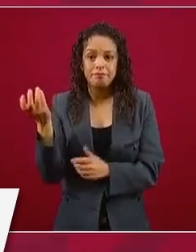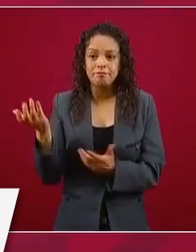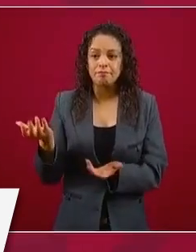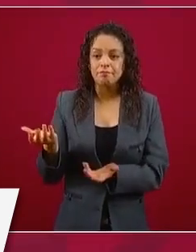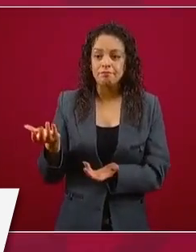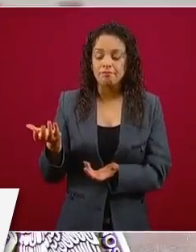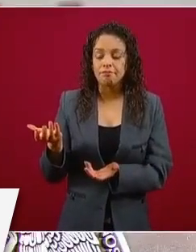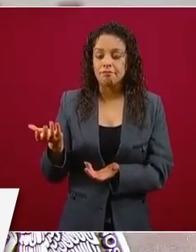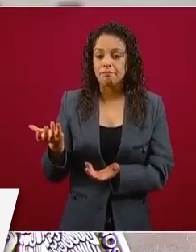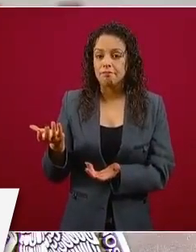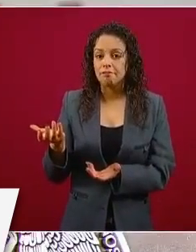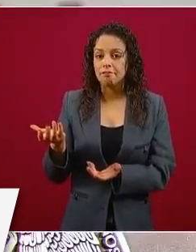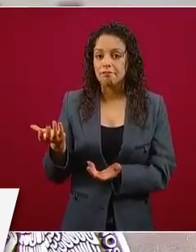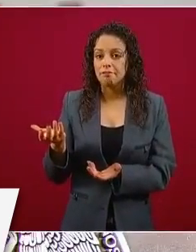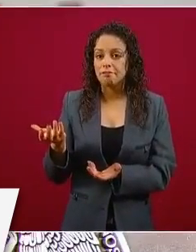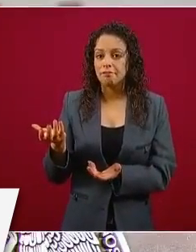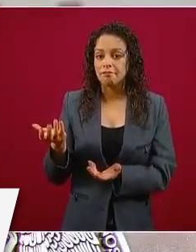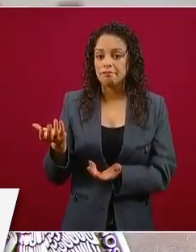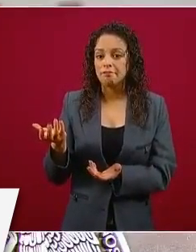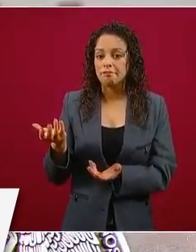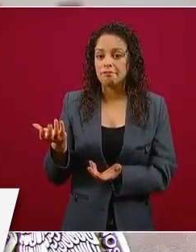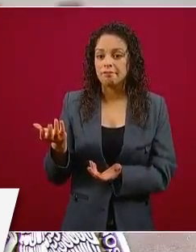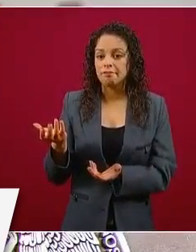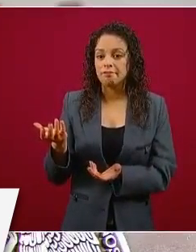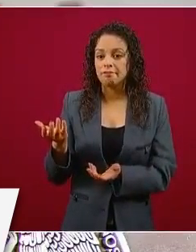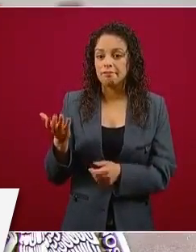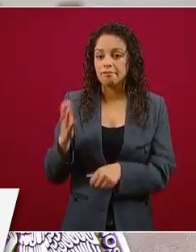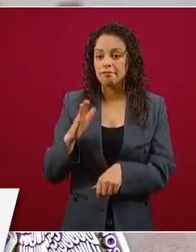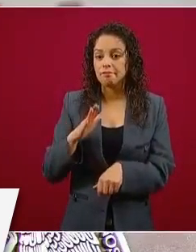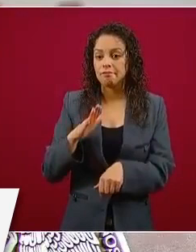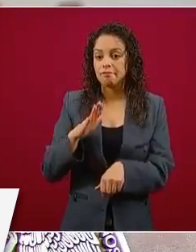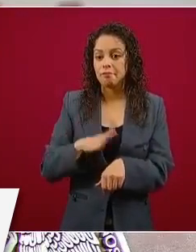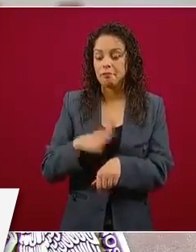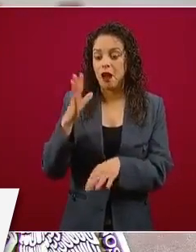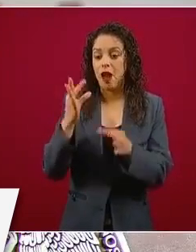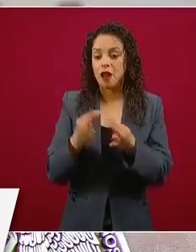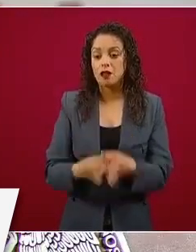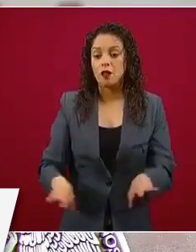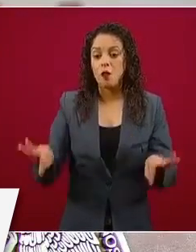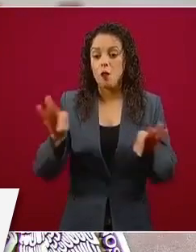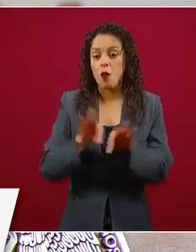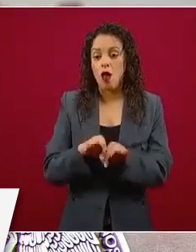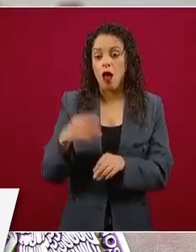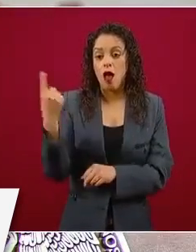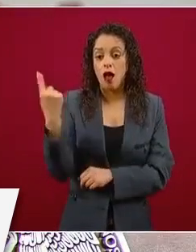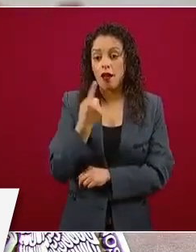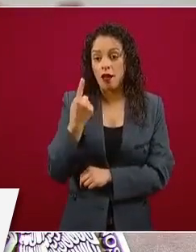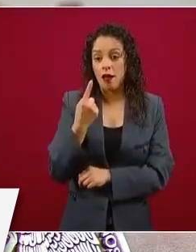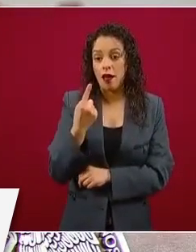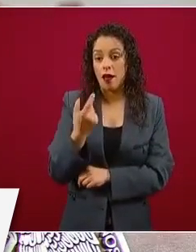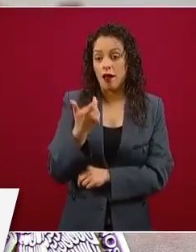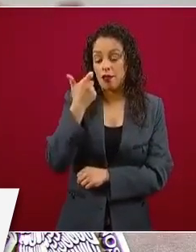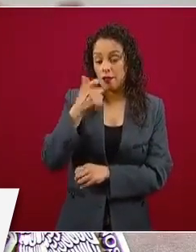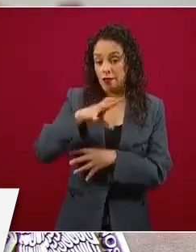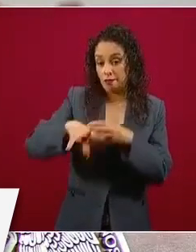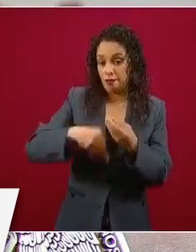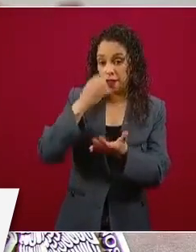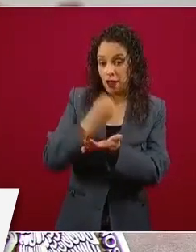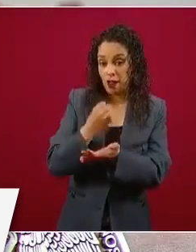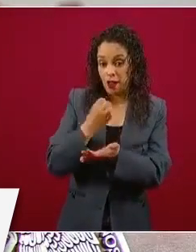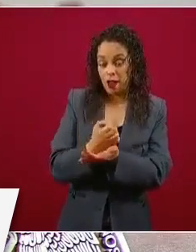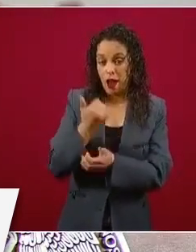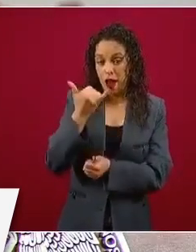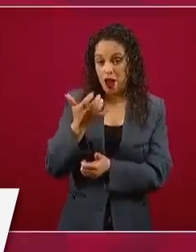importancia en lo económico y en lo comercial. Entonces, sí